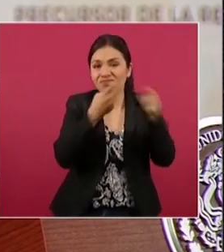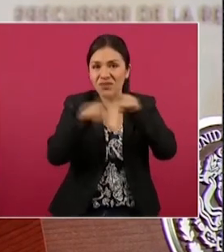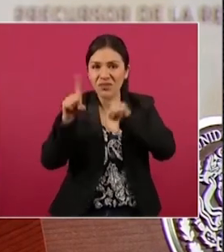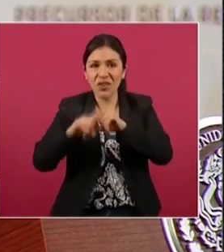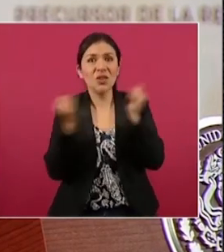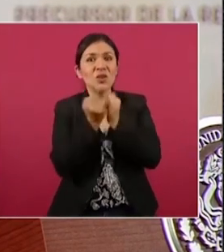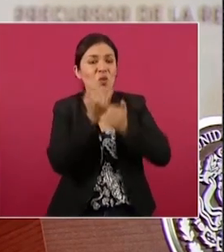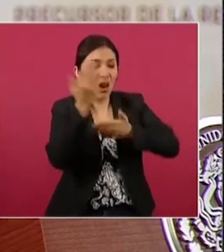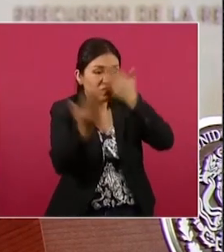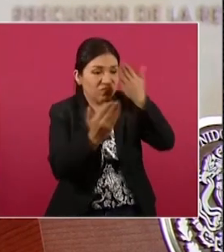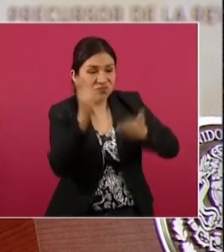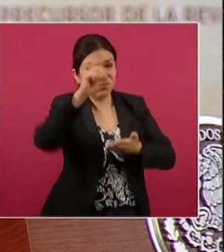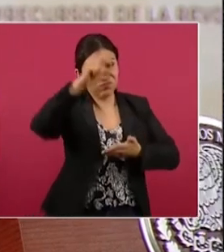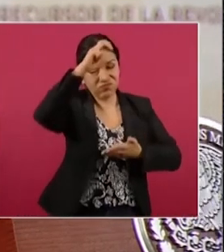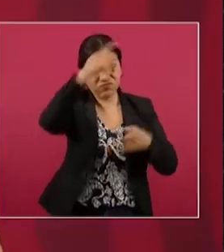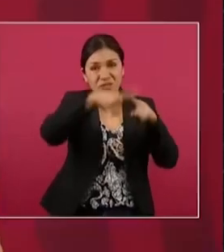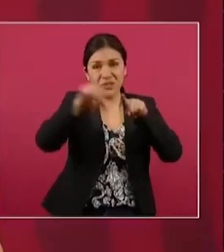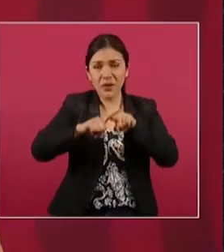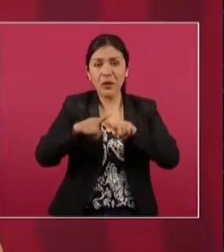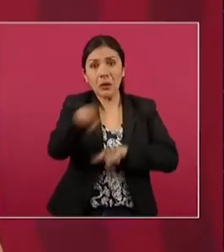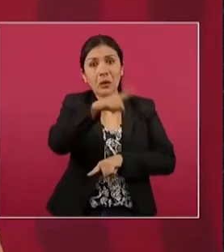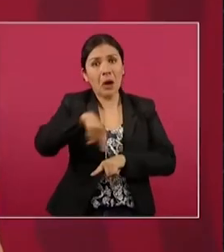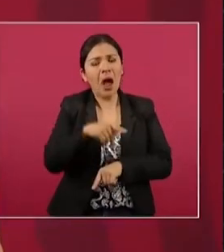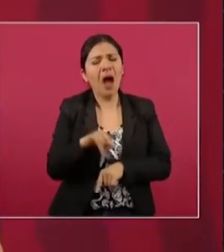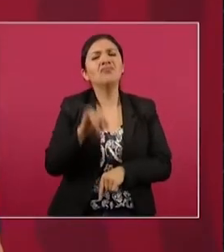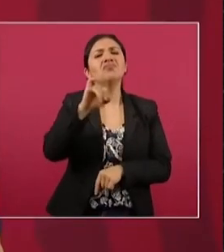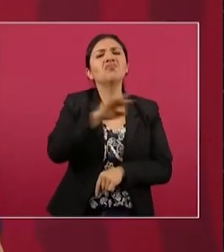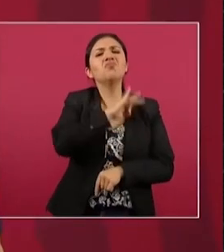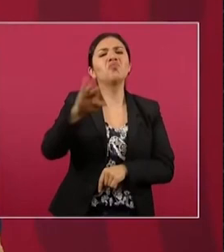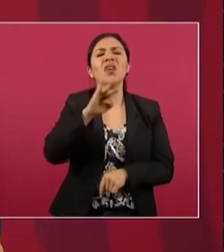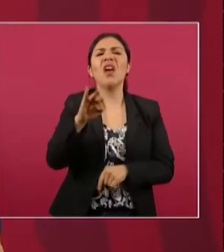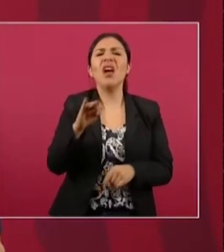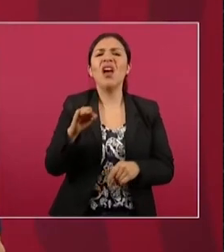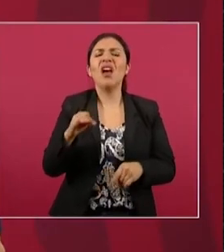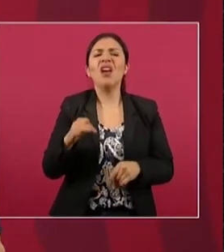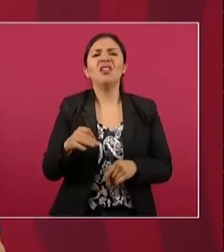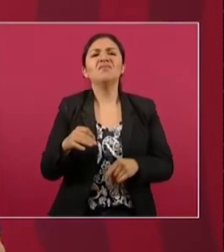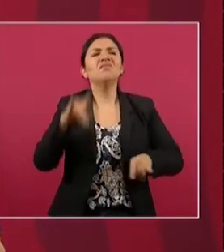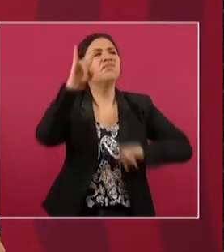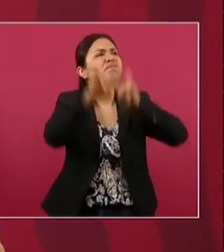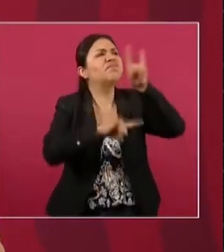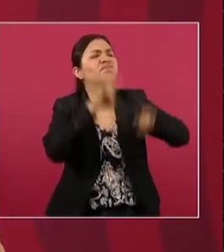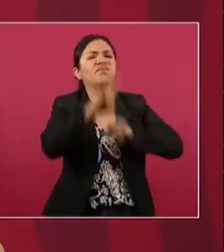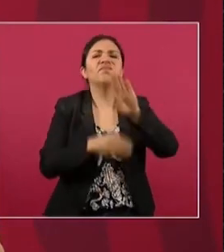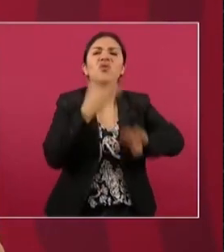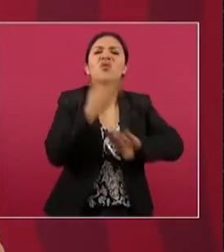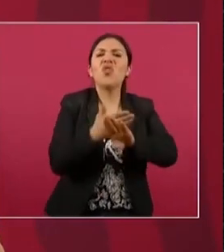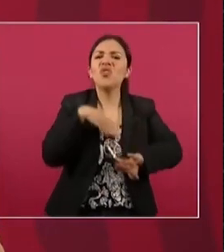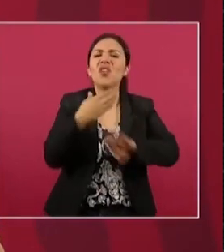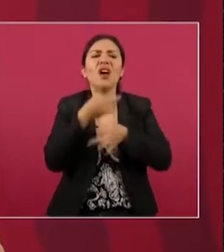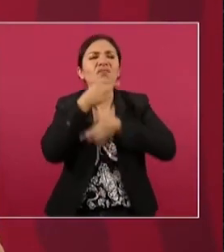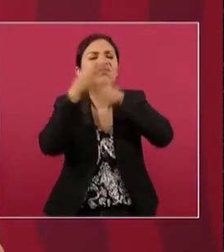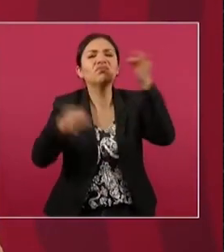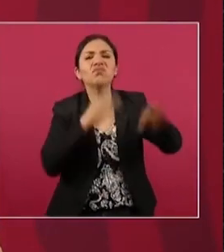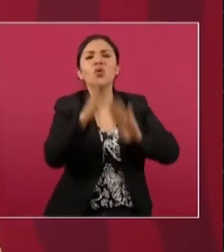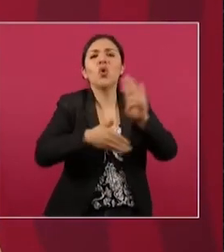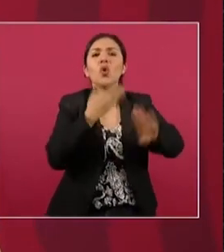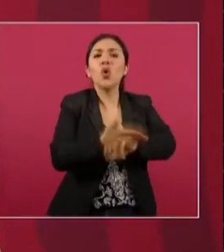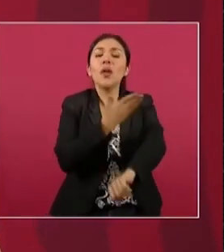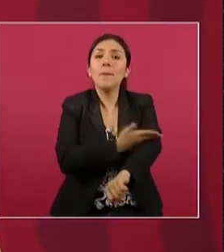Bueno, se atrevieron a hacer la campaña en contra de Madero. Ellos crearon las condiciones